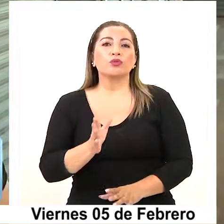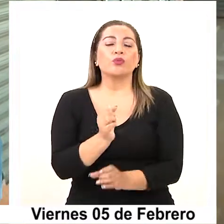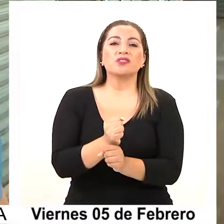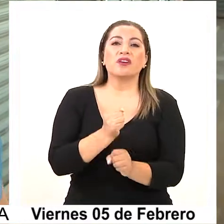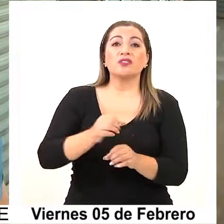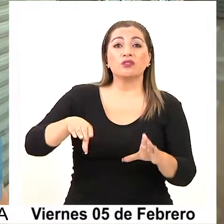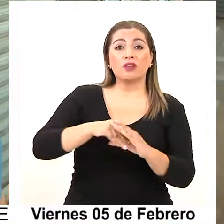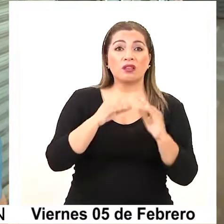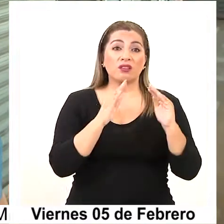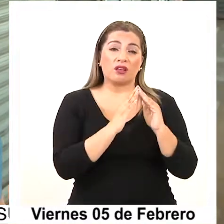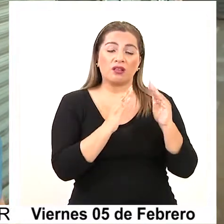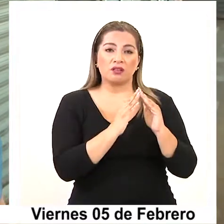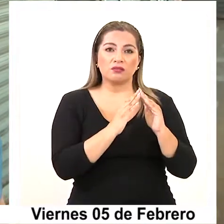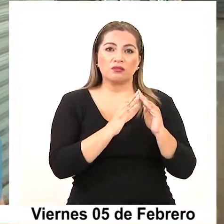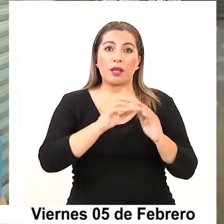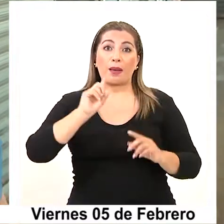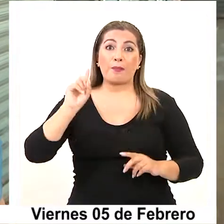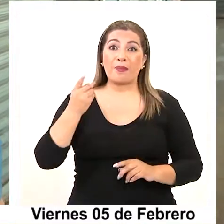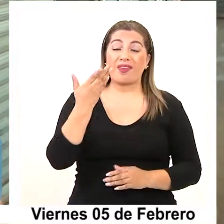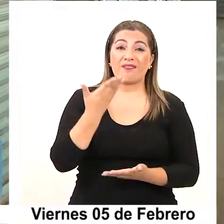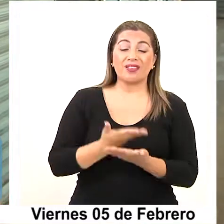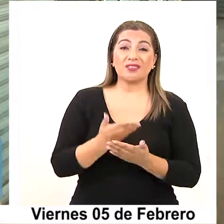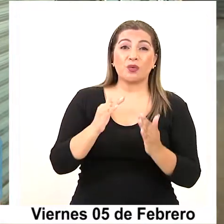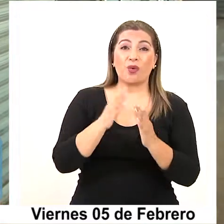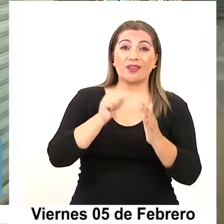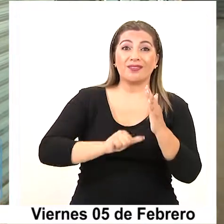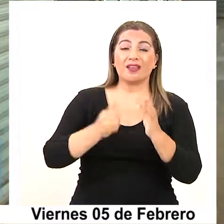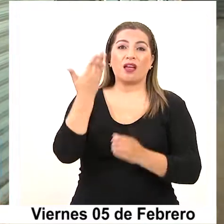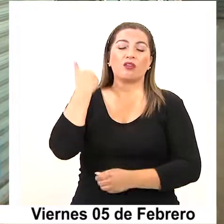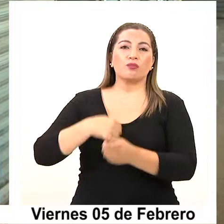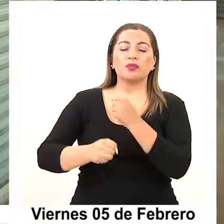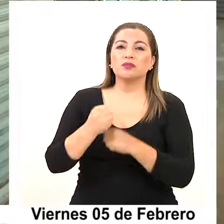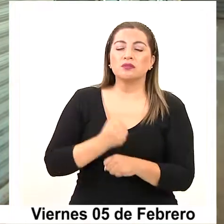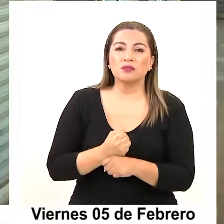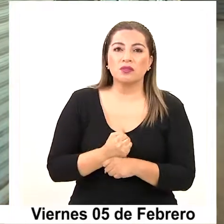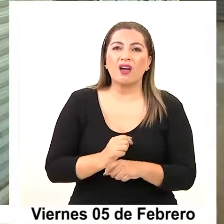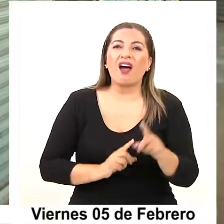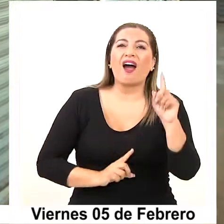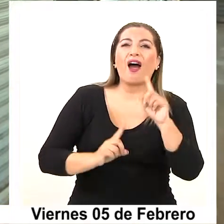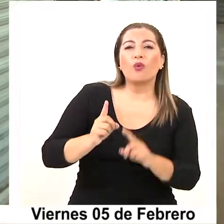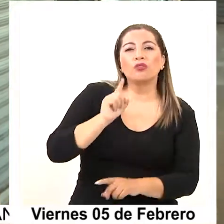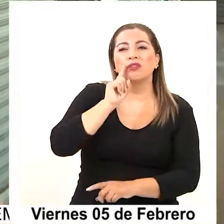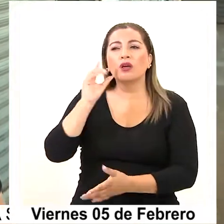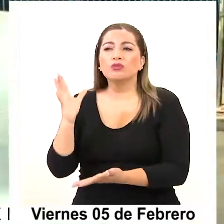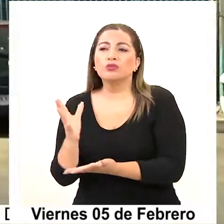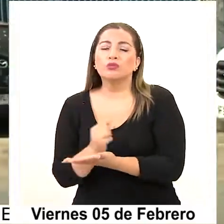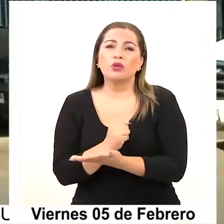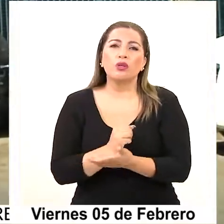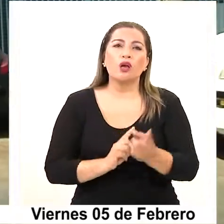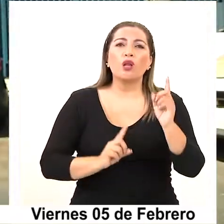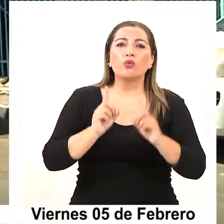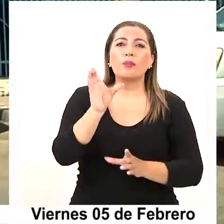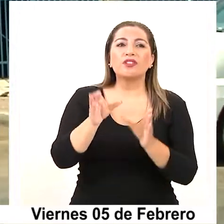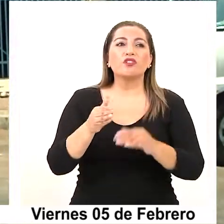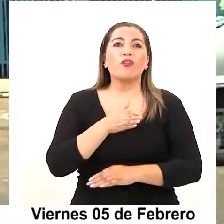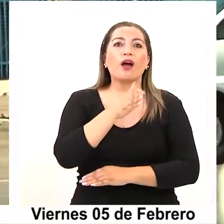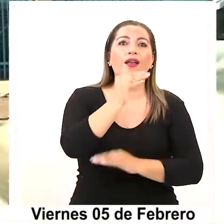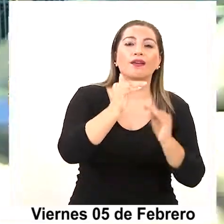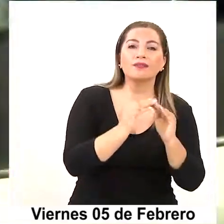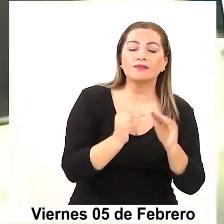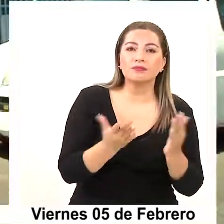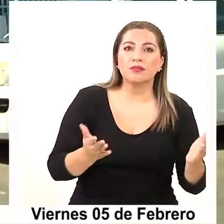la casa. En la primera cuarentena uno que otro tenía ingresos, los clientes lo iban a visitar a la casa,